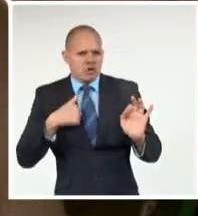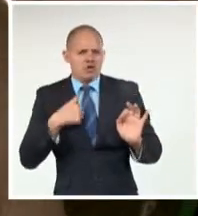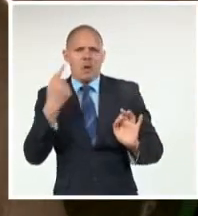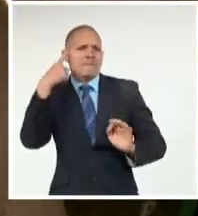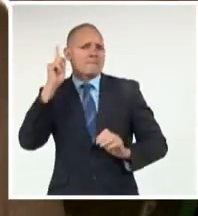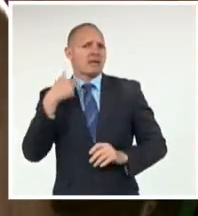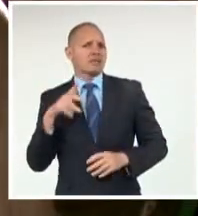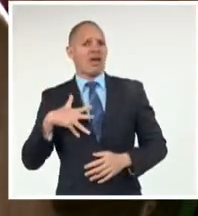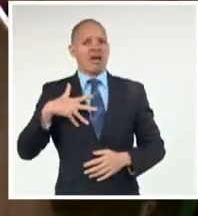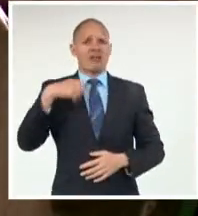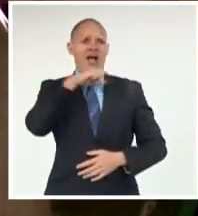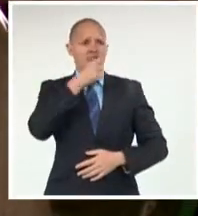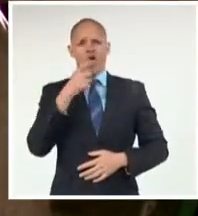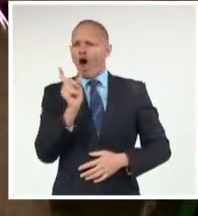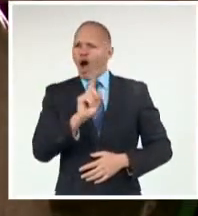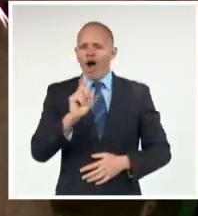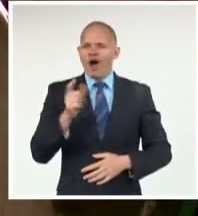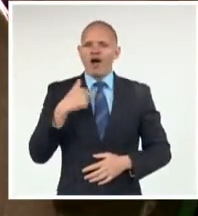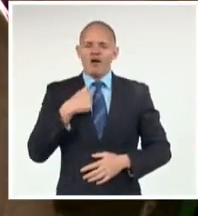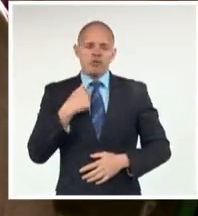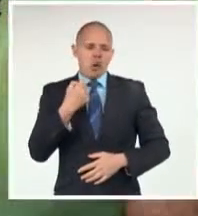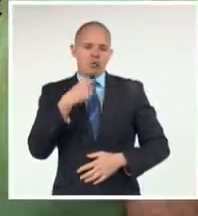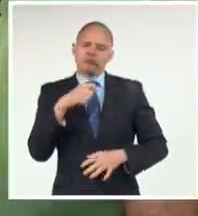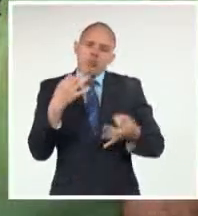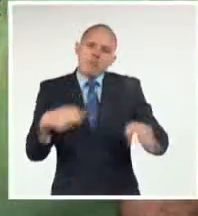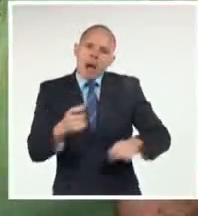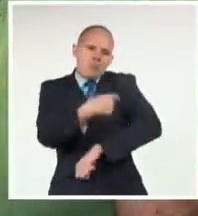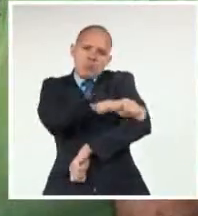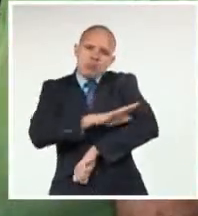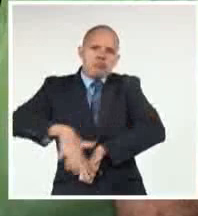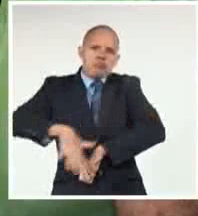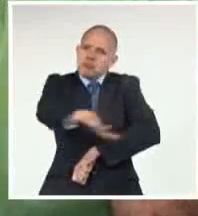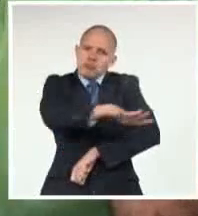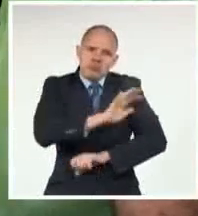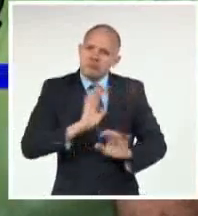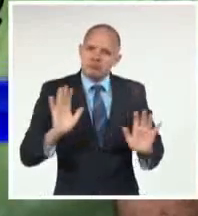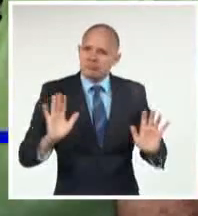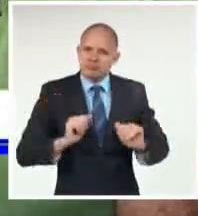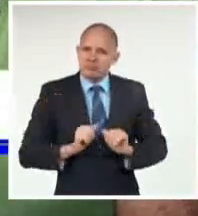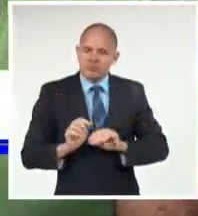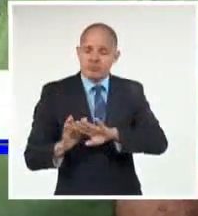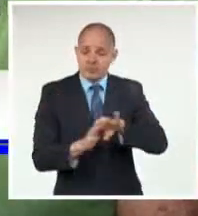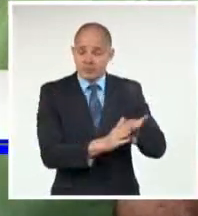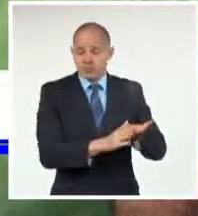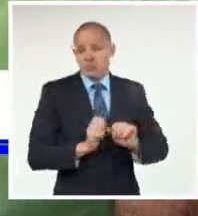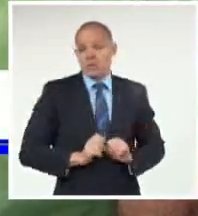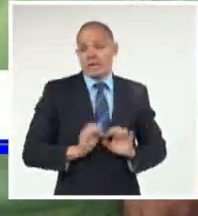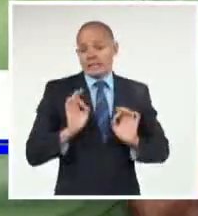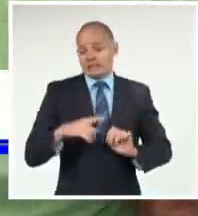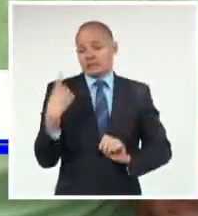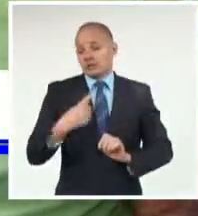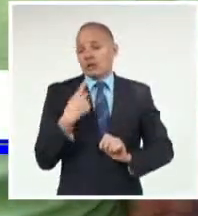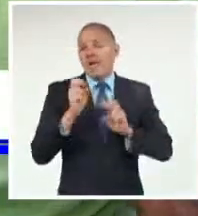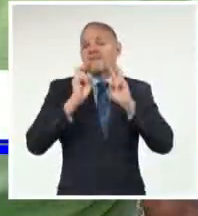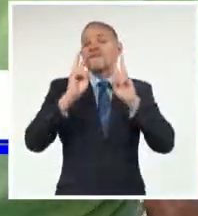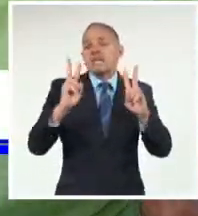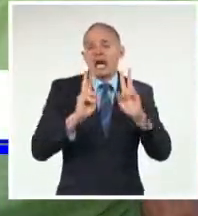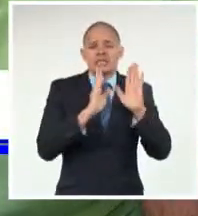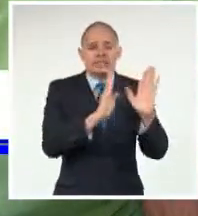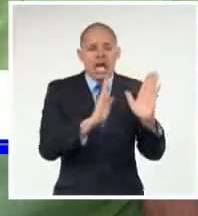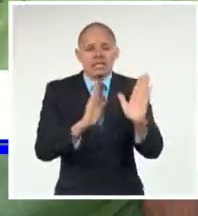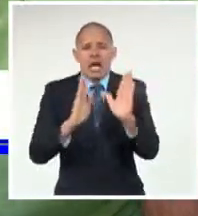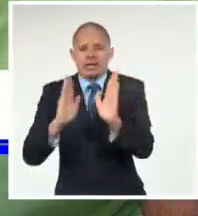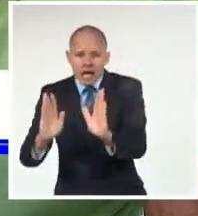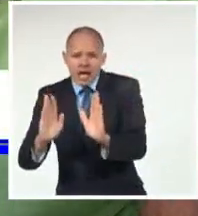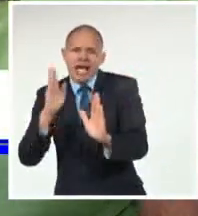ilustrar El país Y la vida De aquí Cada etapa De nuestras vidas Pues Ha sido